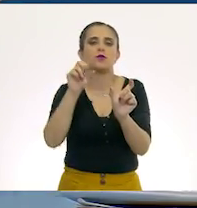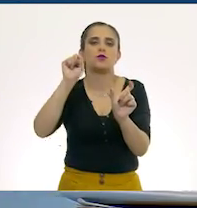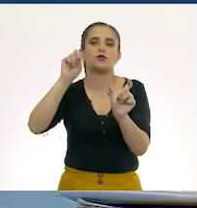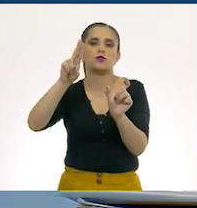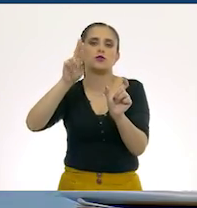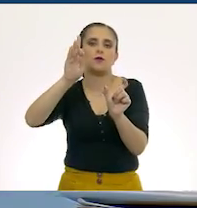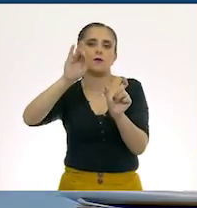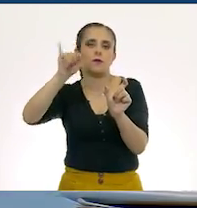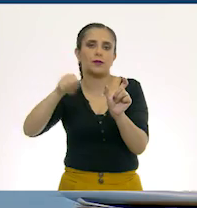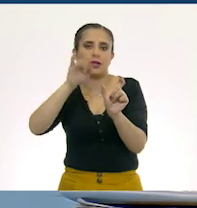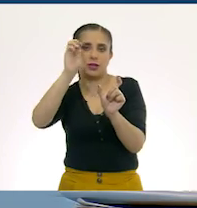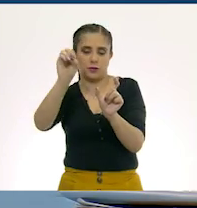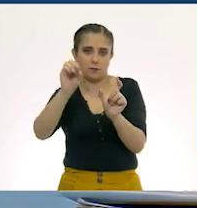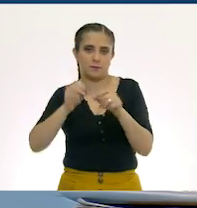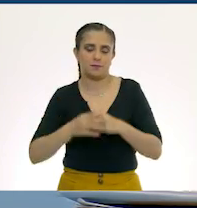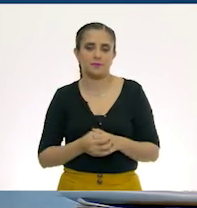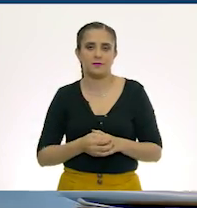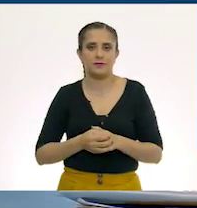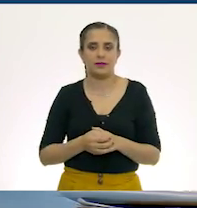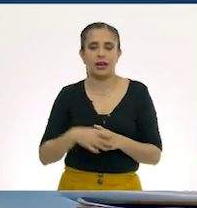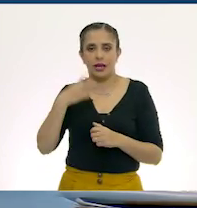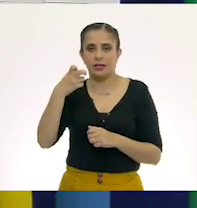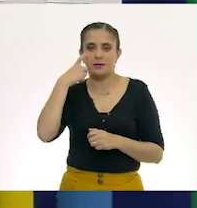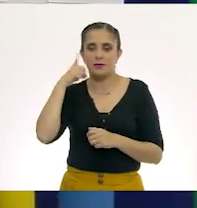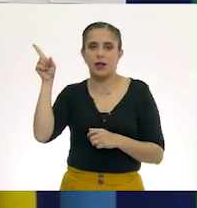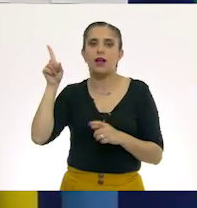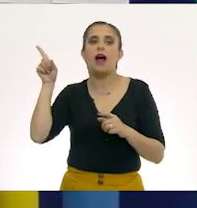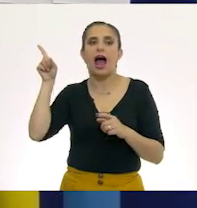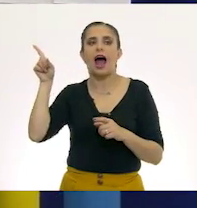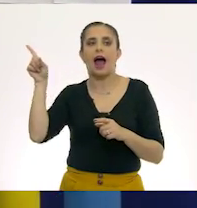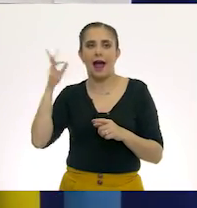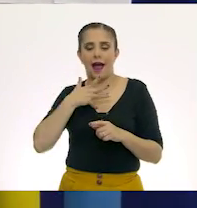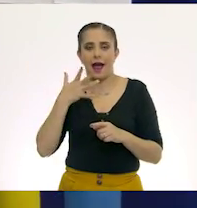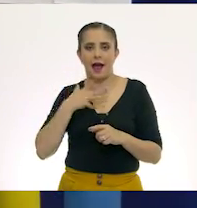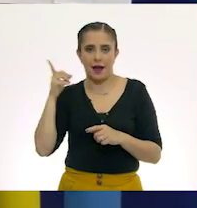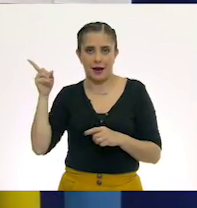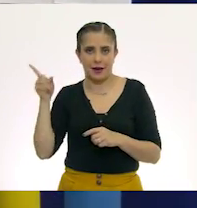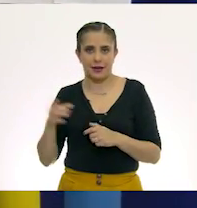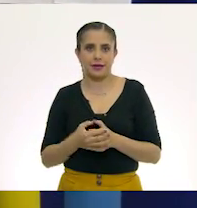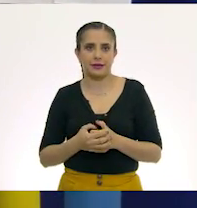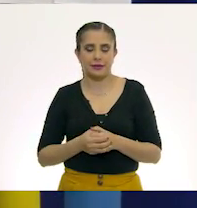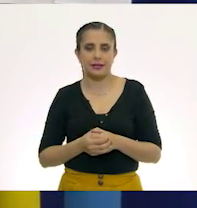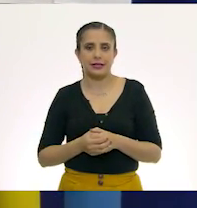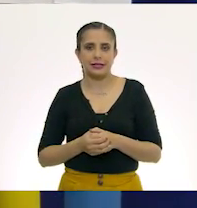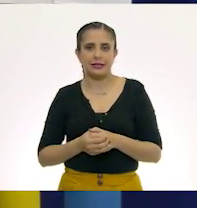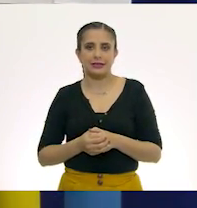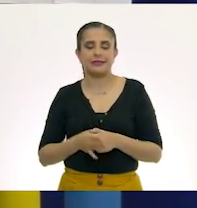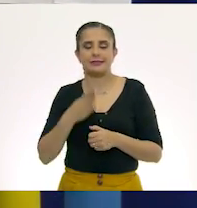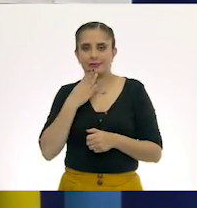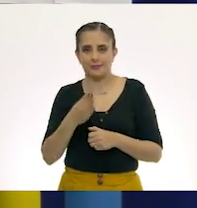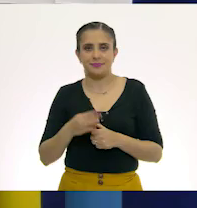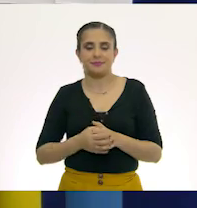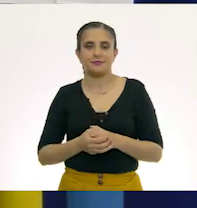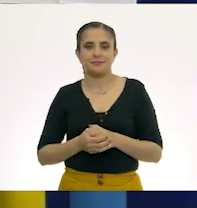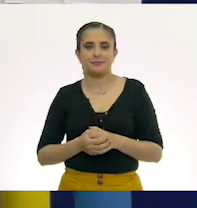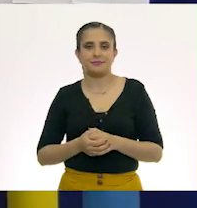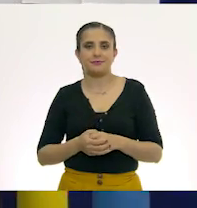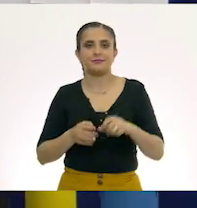en verde. Está en verde. Está abajo de amiento. Caliente, caliente, frío. Caliente. Ahí, ahí, ahí. Muy bien. Y